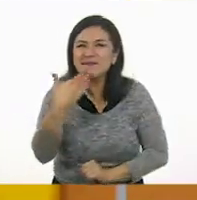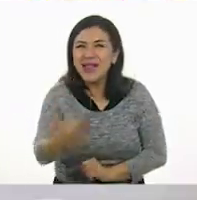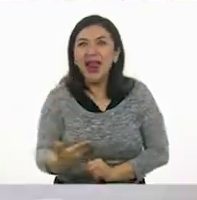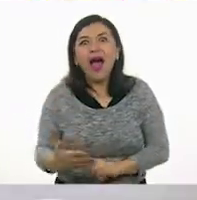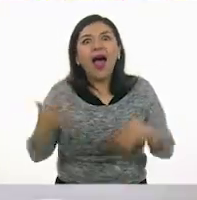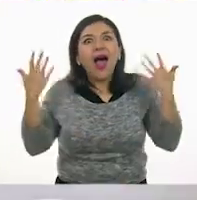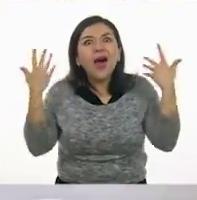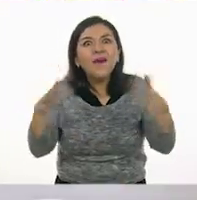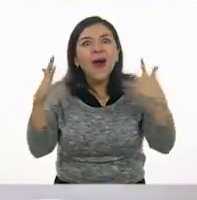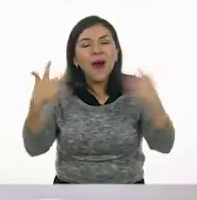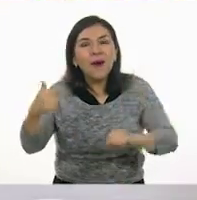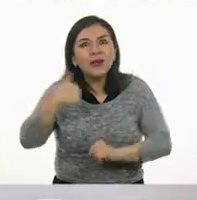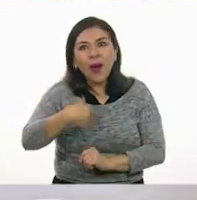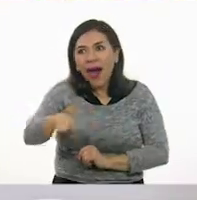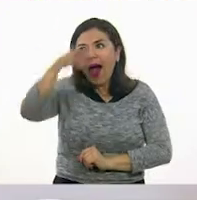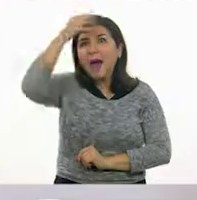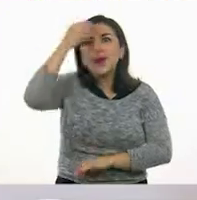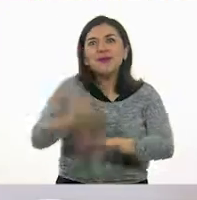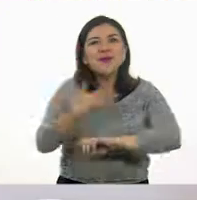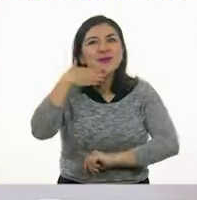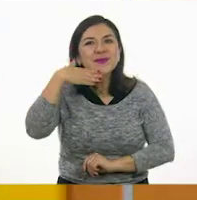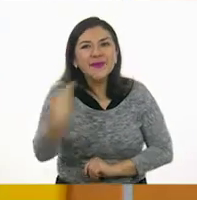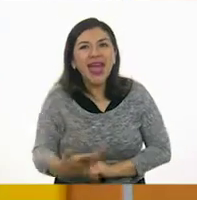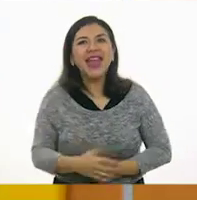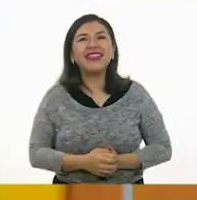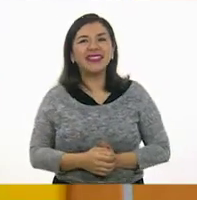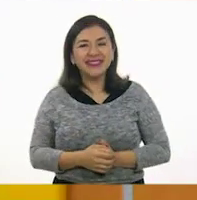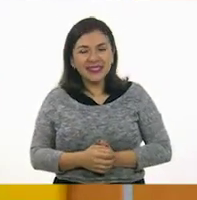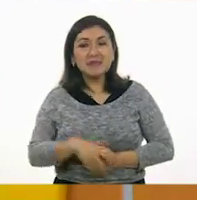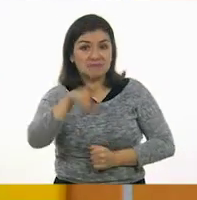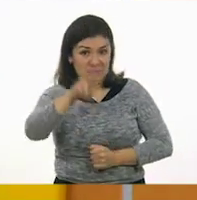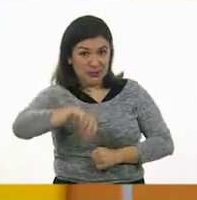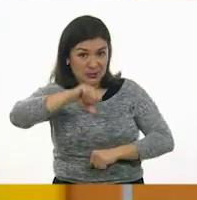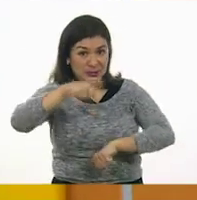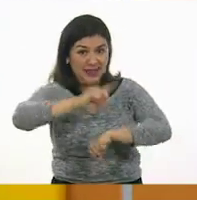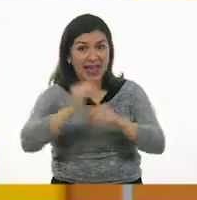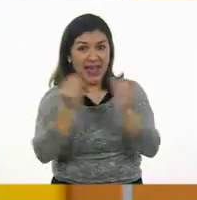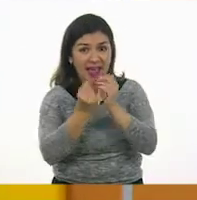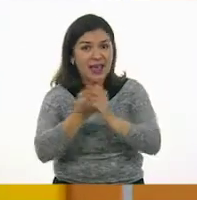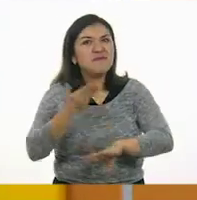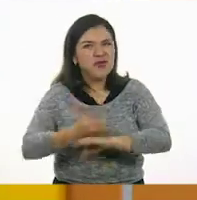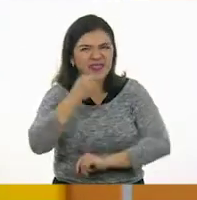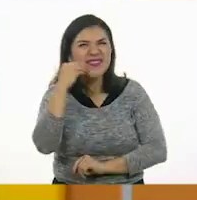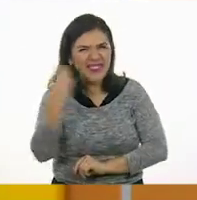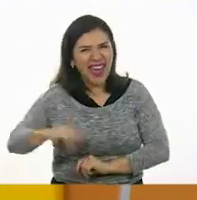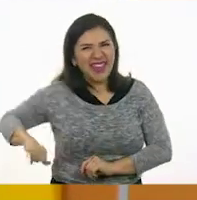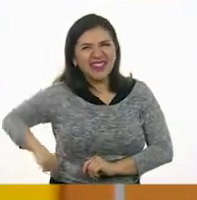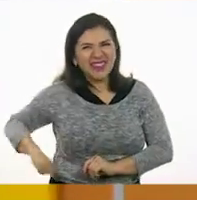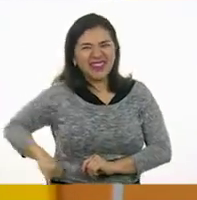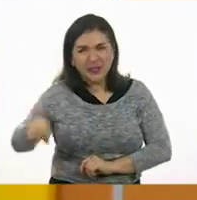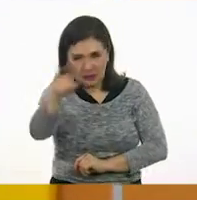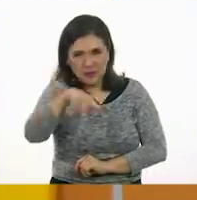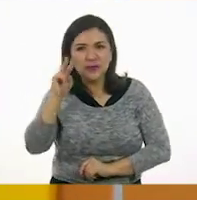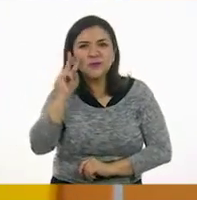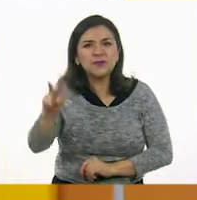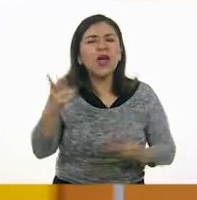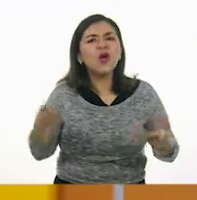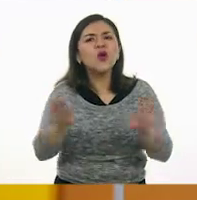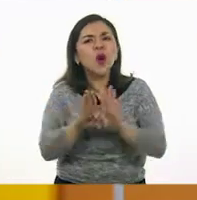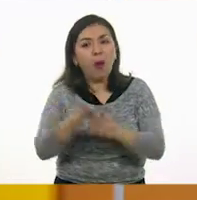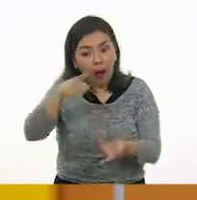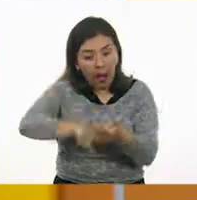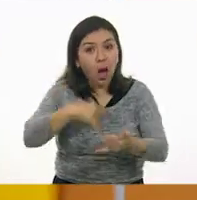Creo que lo hemos aprendido muy bien. Muy bien, Oscar. Creo que esta clase estuvo muy divertida, interesante. Y vieron ustedes, niñas y niños, cómo